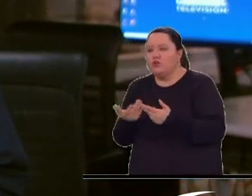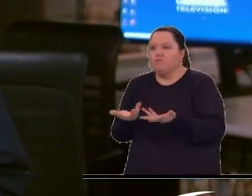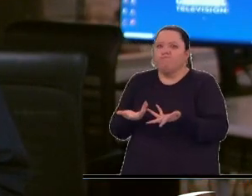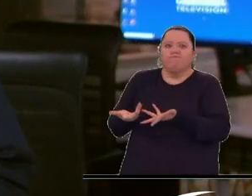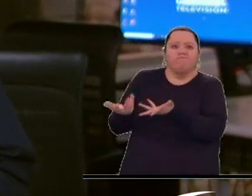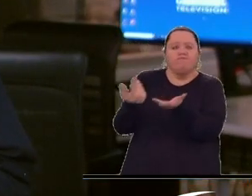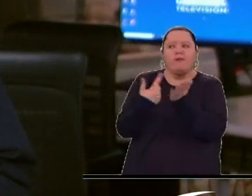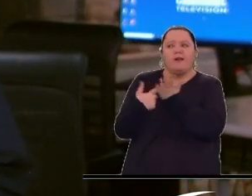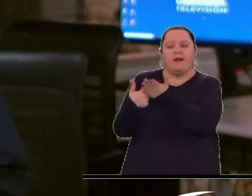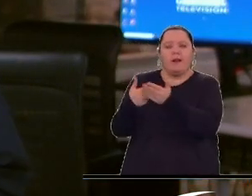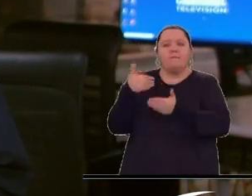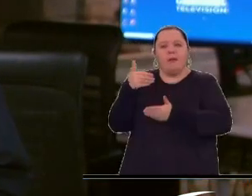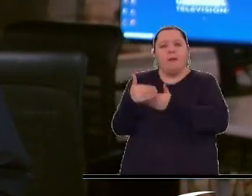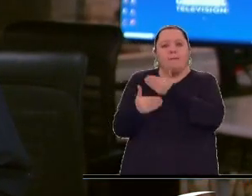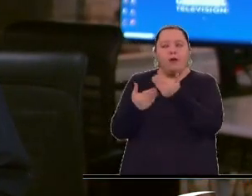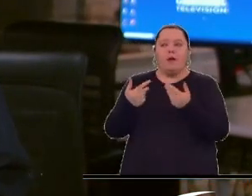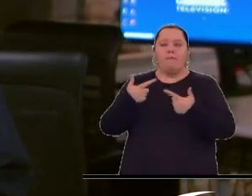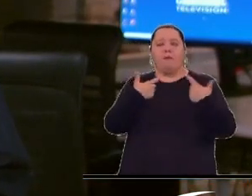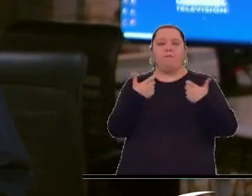concretos sobre el cese al fuego bilateral.